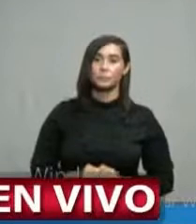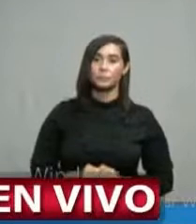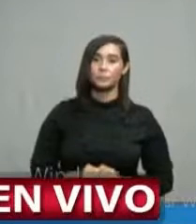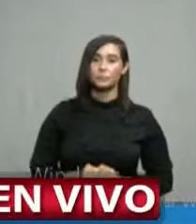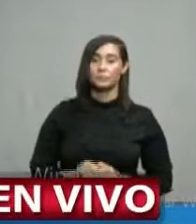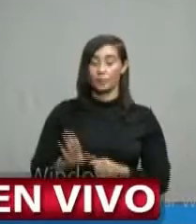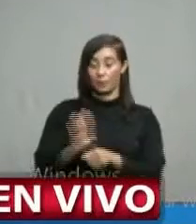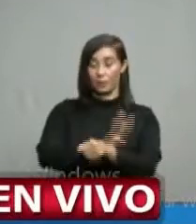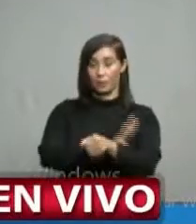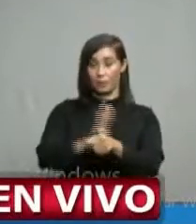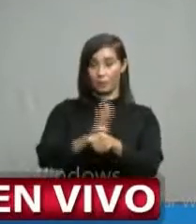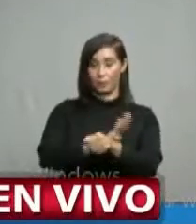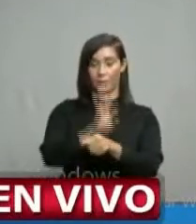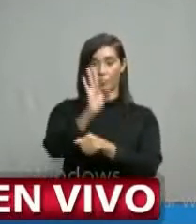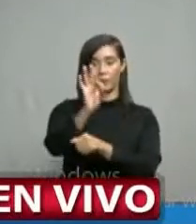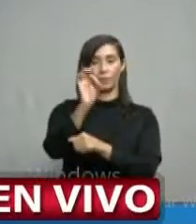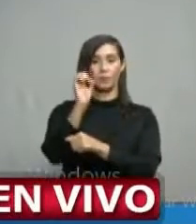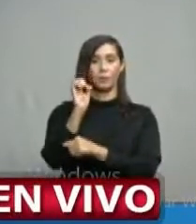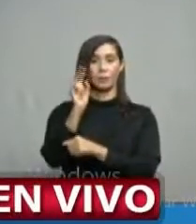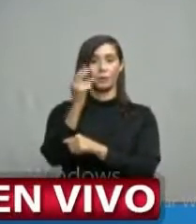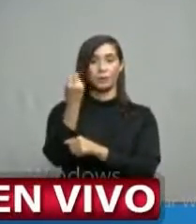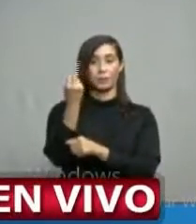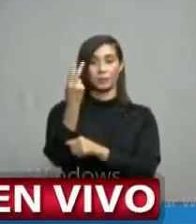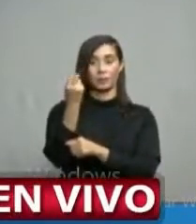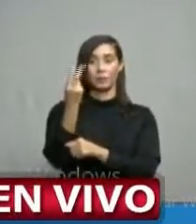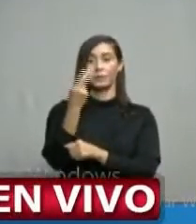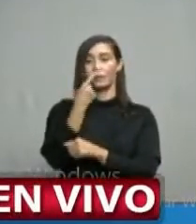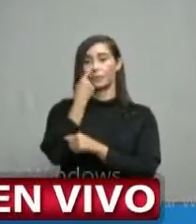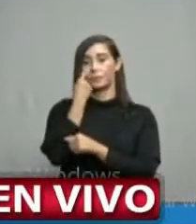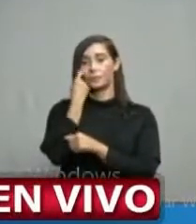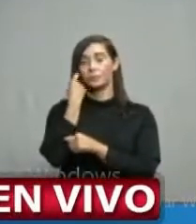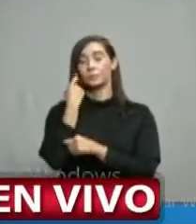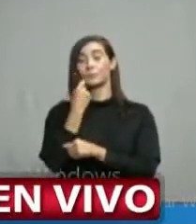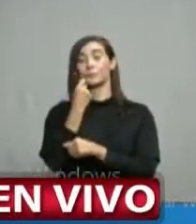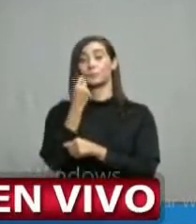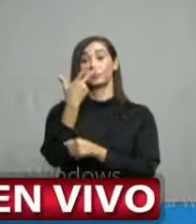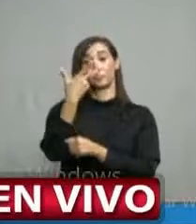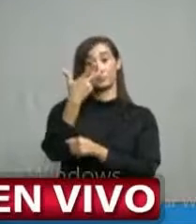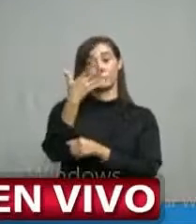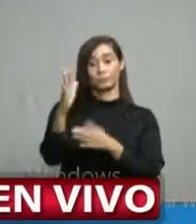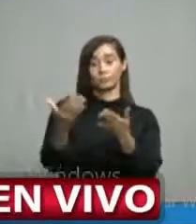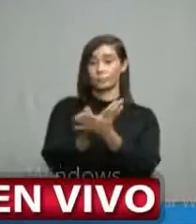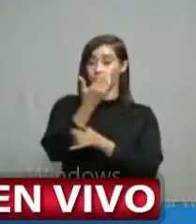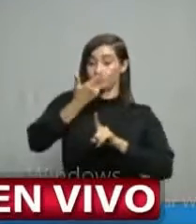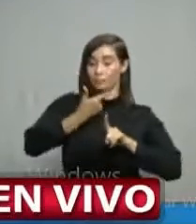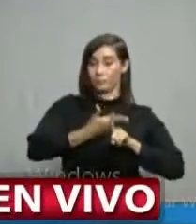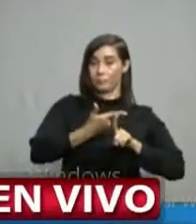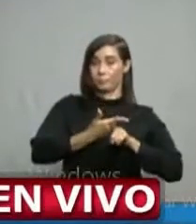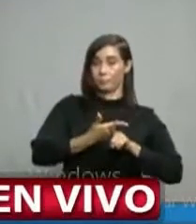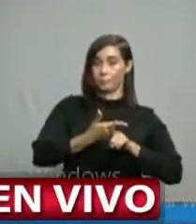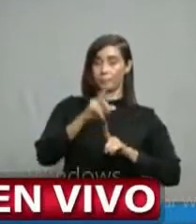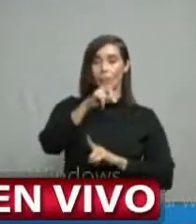Barahona, 912 pruebas realizadas, 3 casos nuevos,